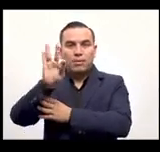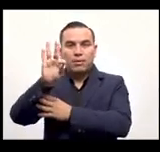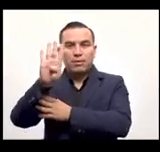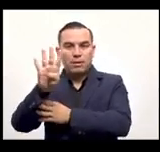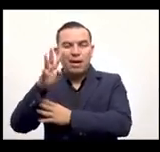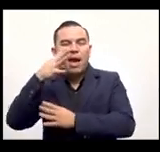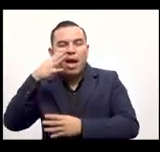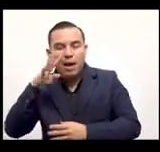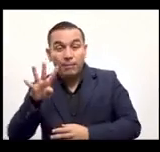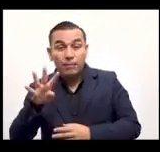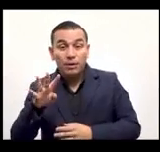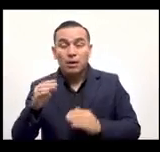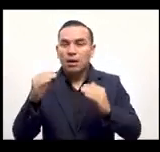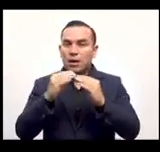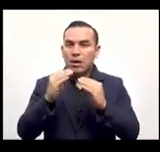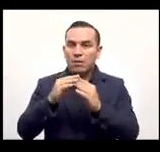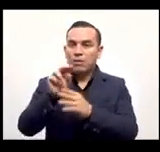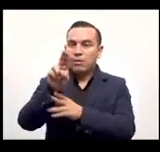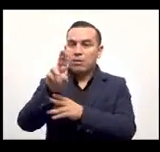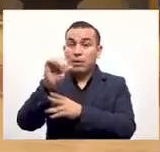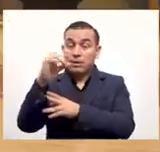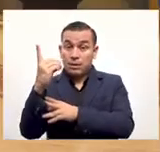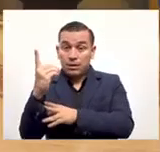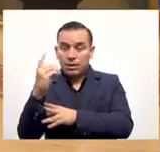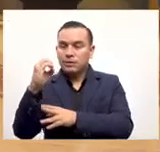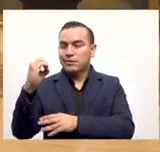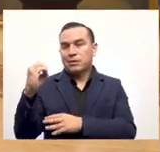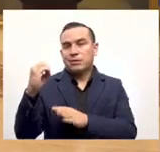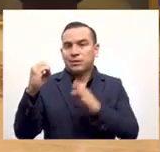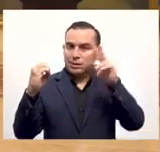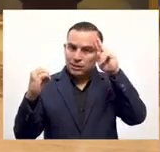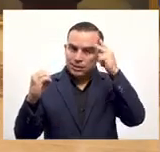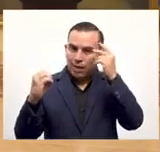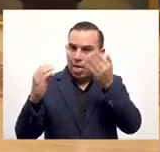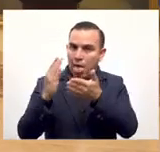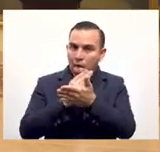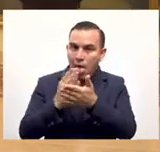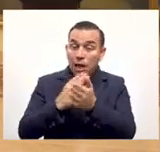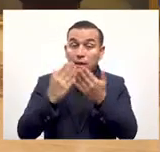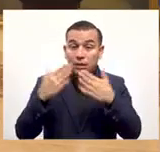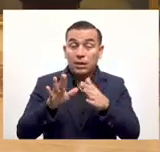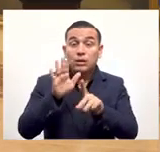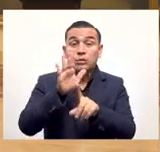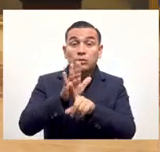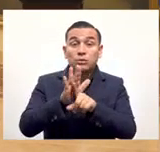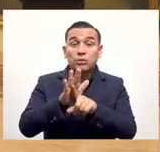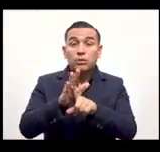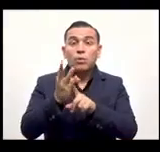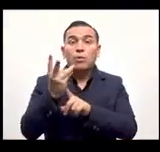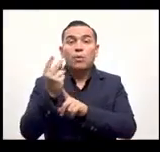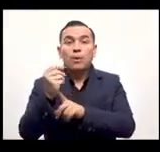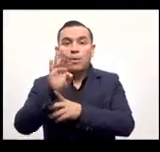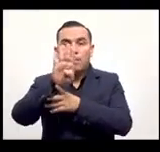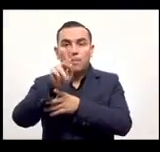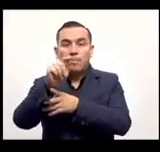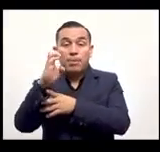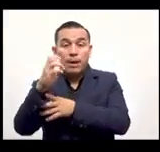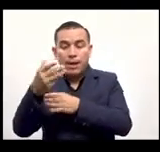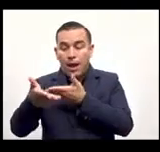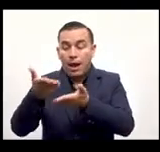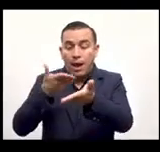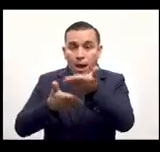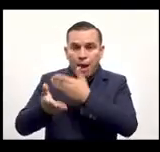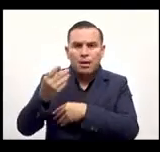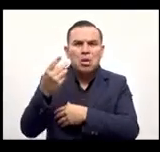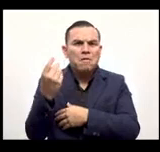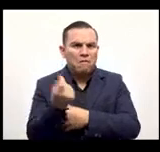abajo en el caso de los dólares también le dan abajo ahí dice 0 pues obviamente 0 pero cuando hayan dólares le va a dar su equivalente en bitcoin a manera